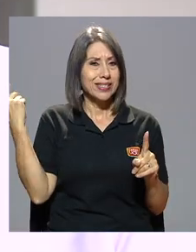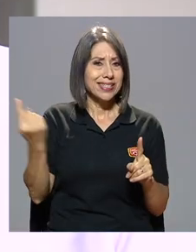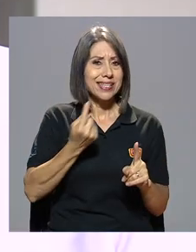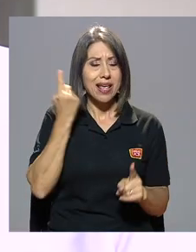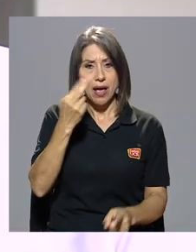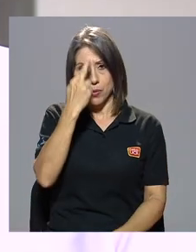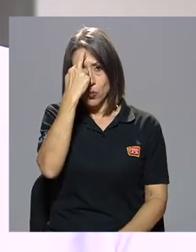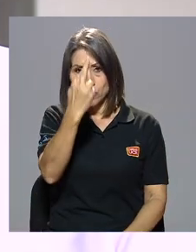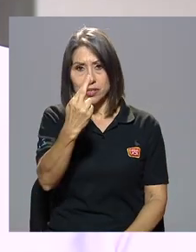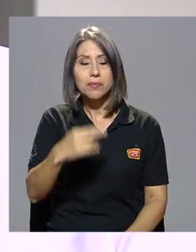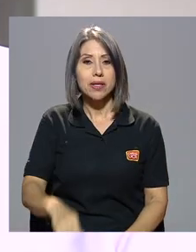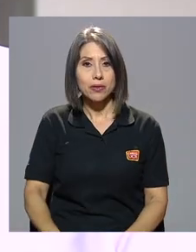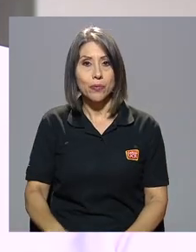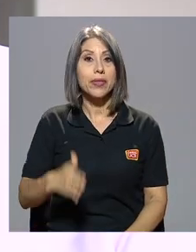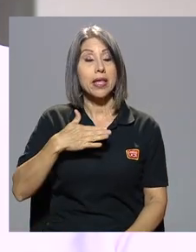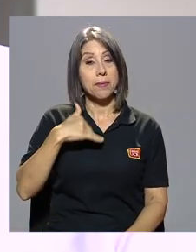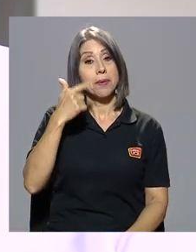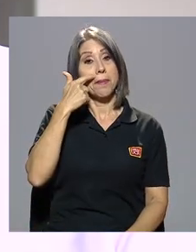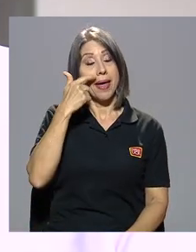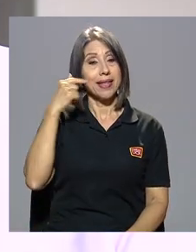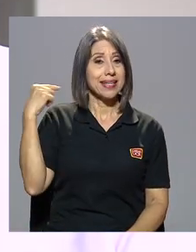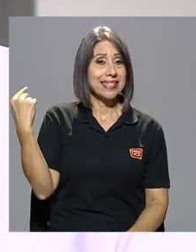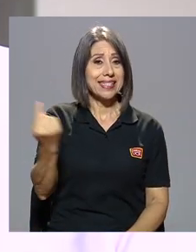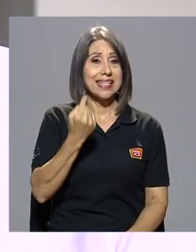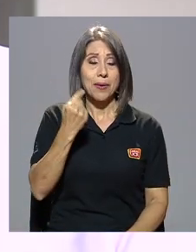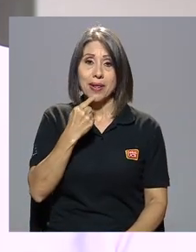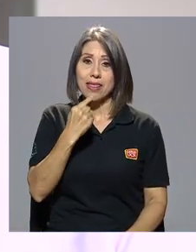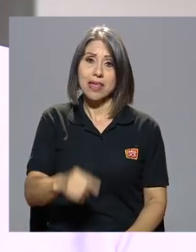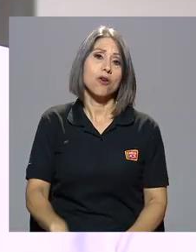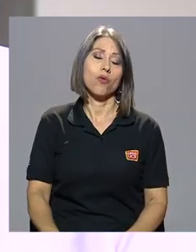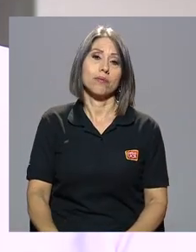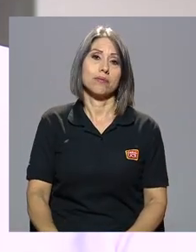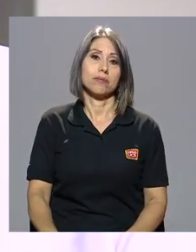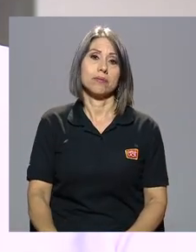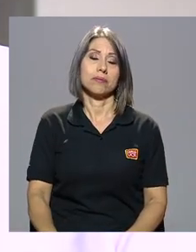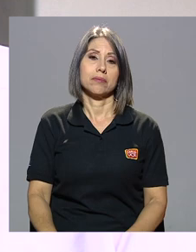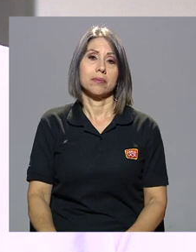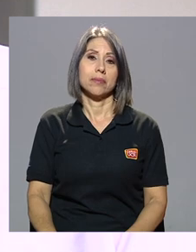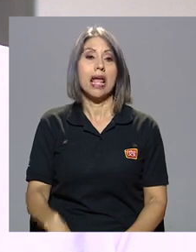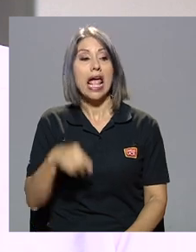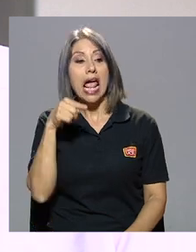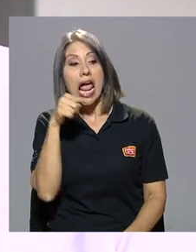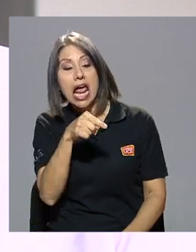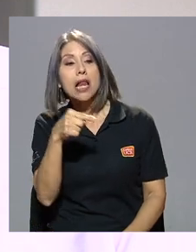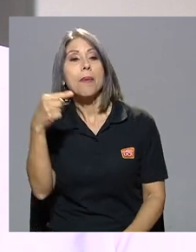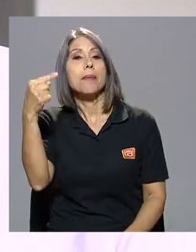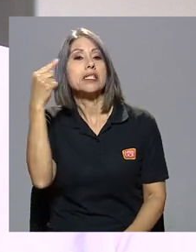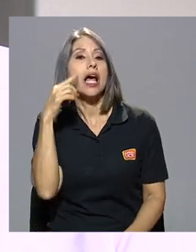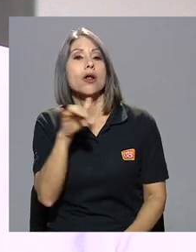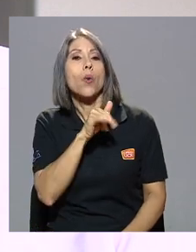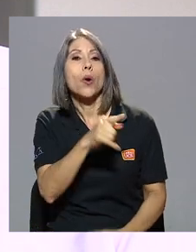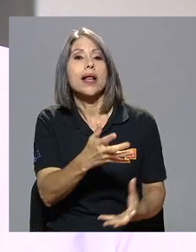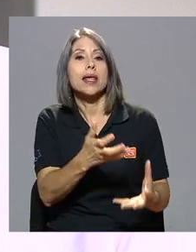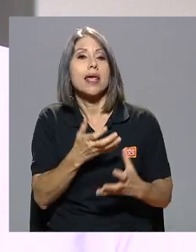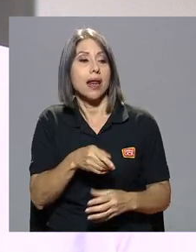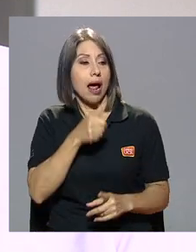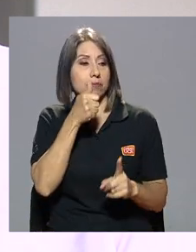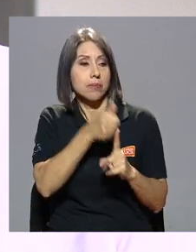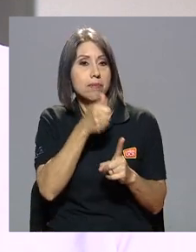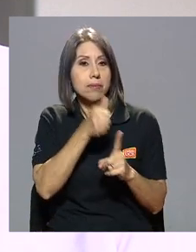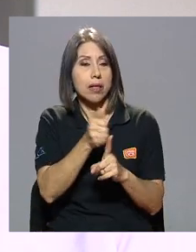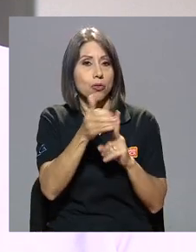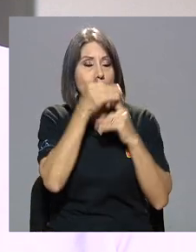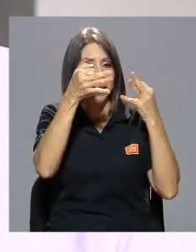Pero siempre hubo respeto. Y mi padre siempre dijo, él va a pensar como él quiera, él tomará sus